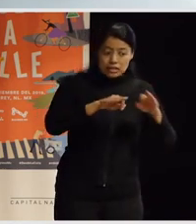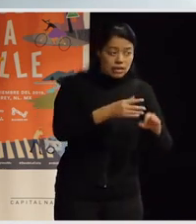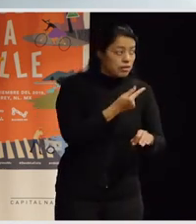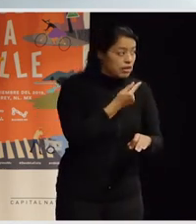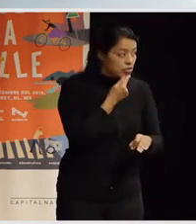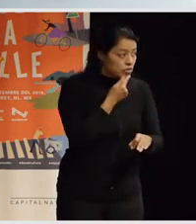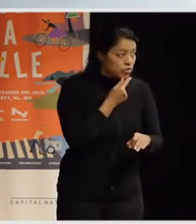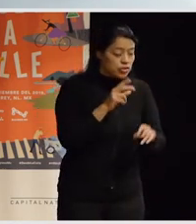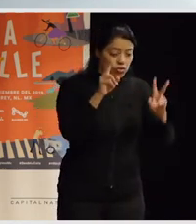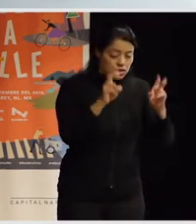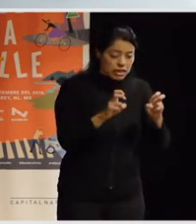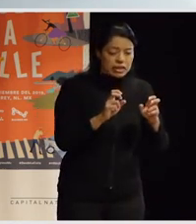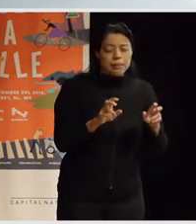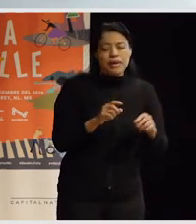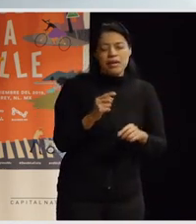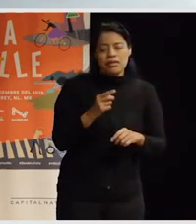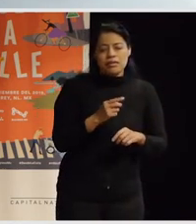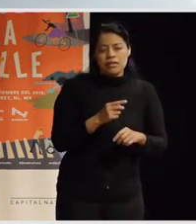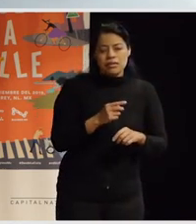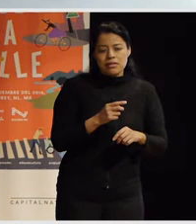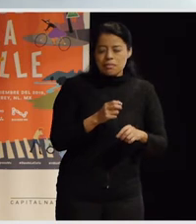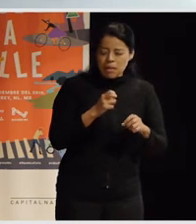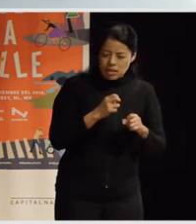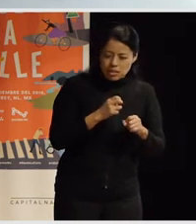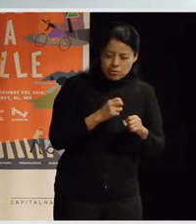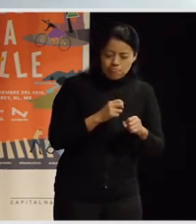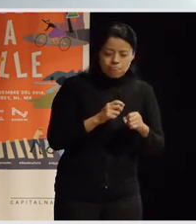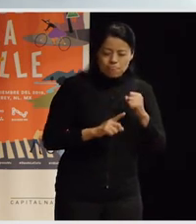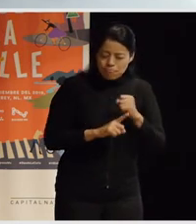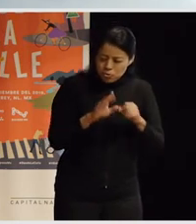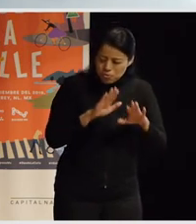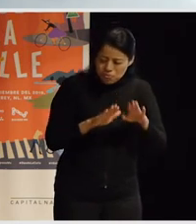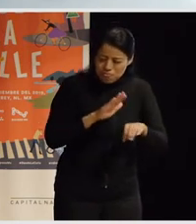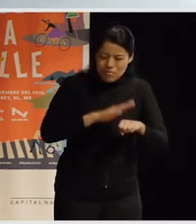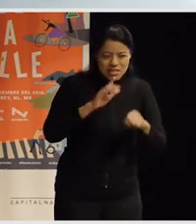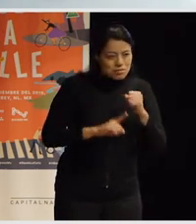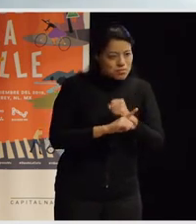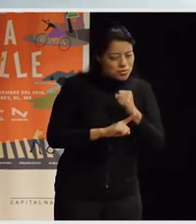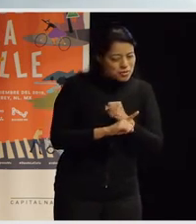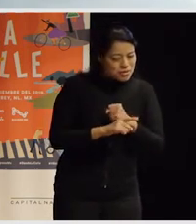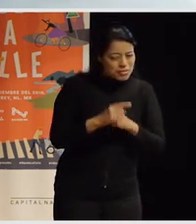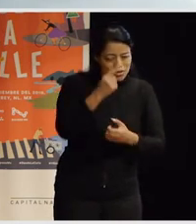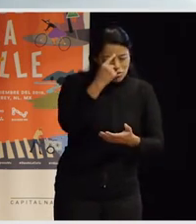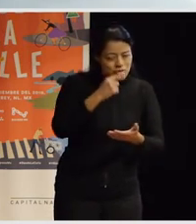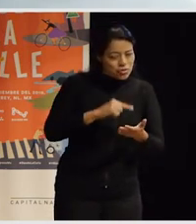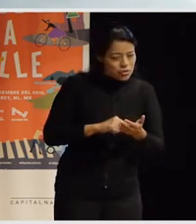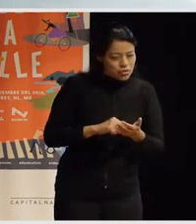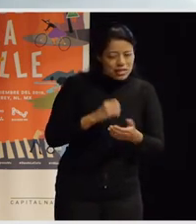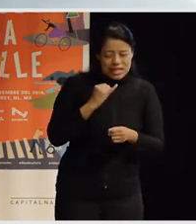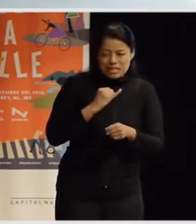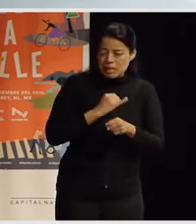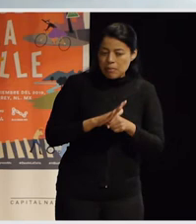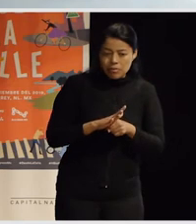cuestiones, digamos, más huesudas, más conflictivas, pero que es muy posible.